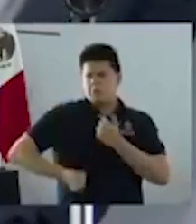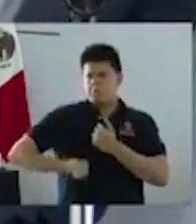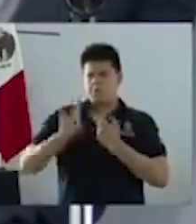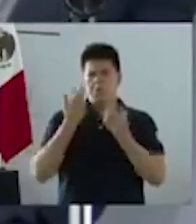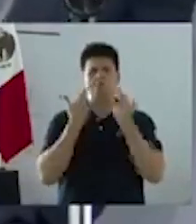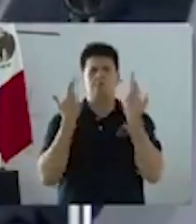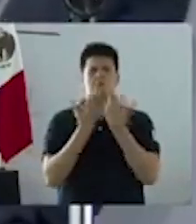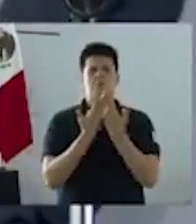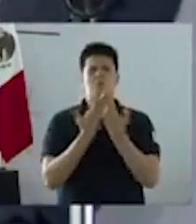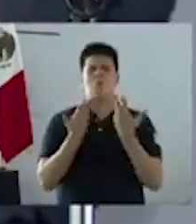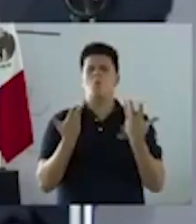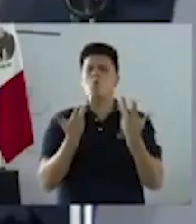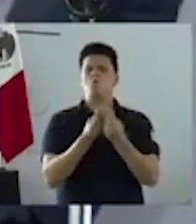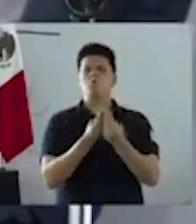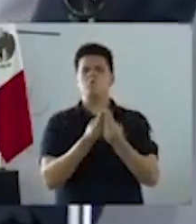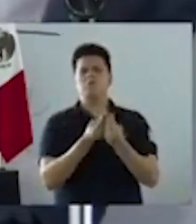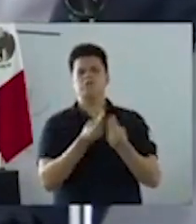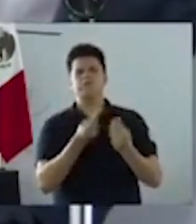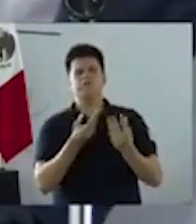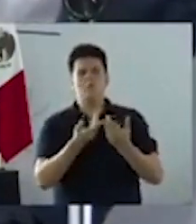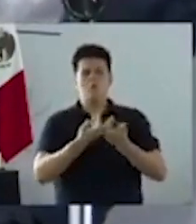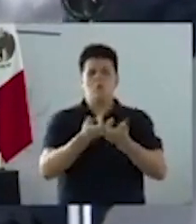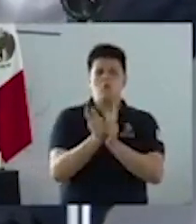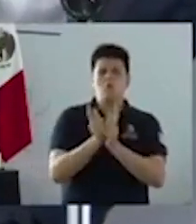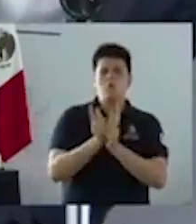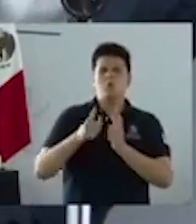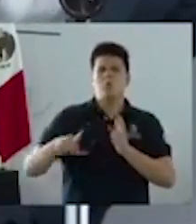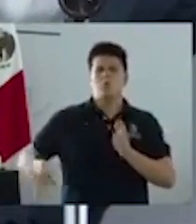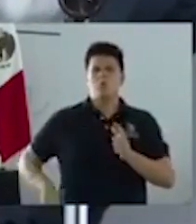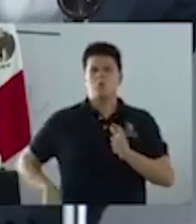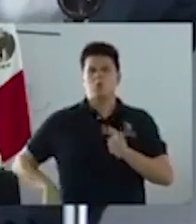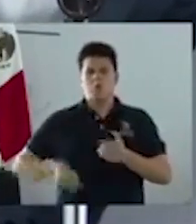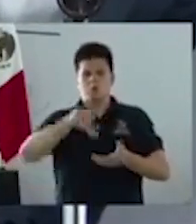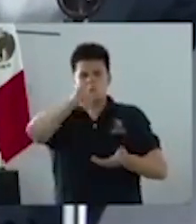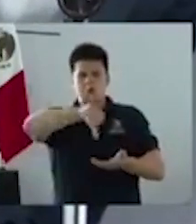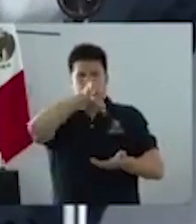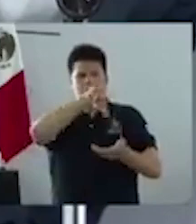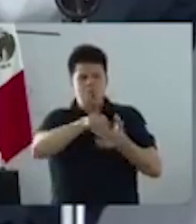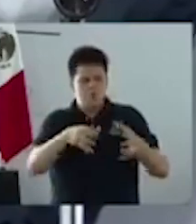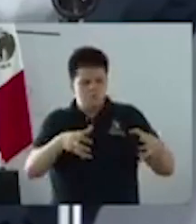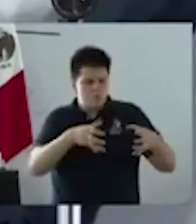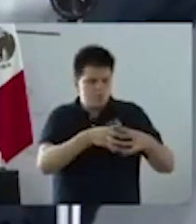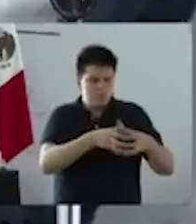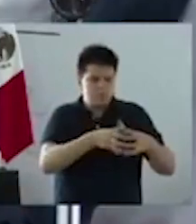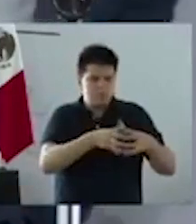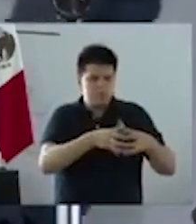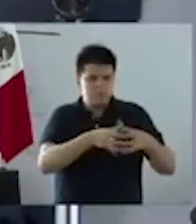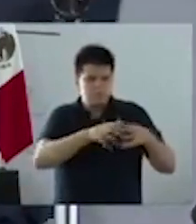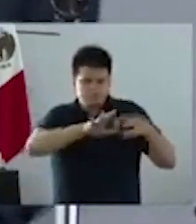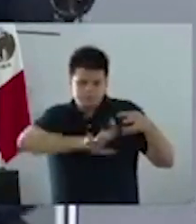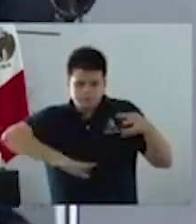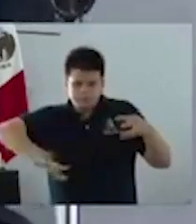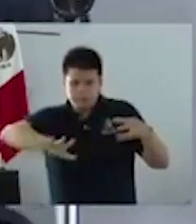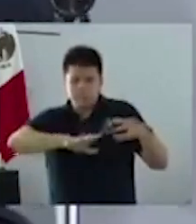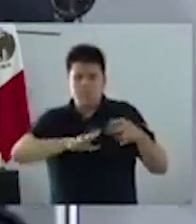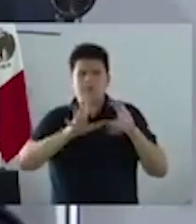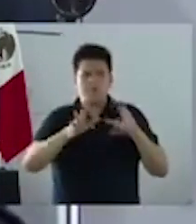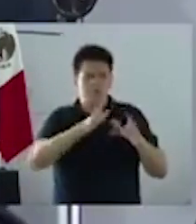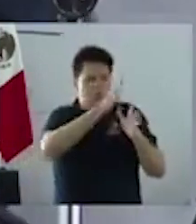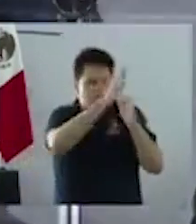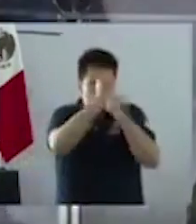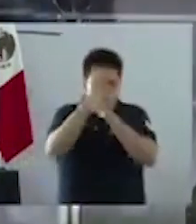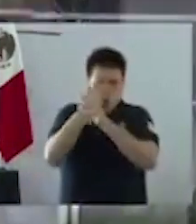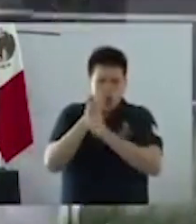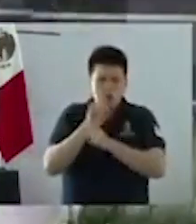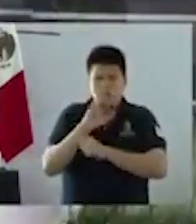con el grupo de gobernadores del centro, centro pacífico, así se ha llamado, en una primera